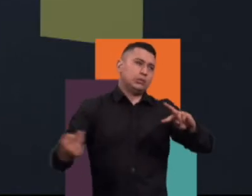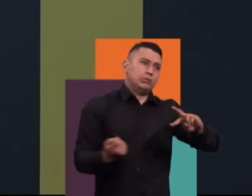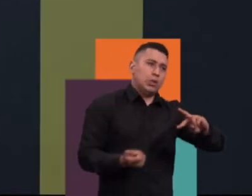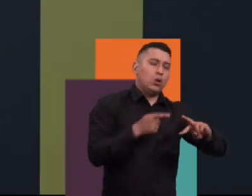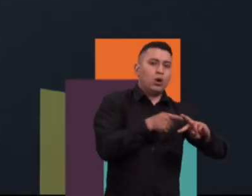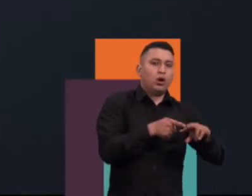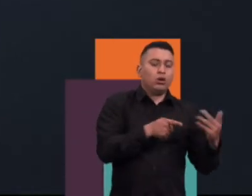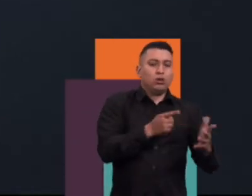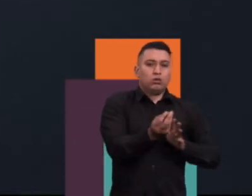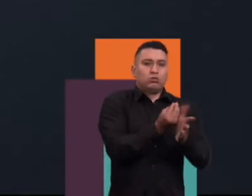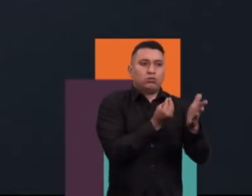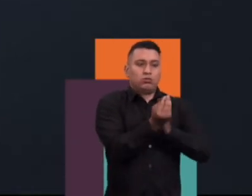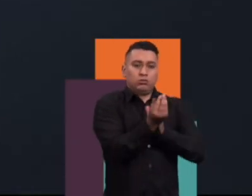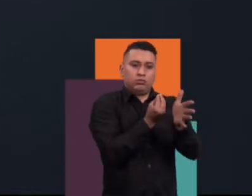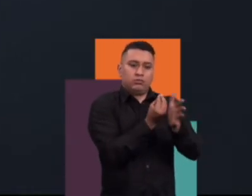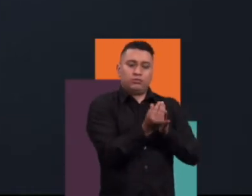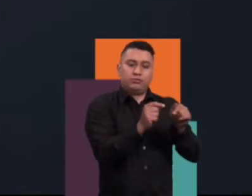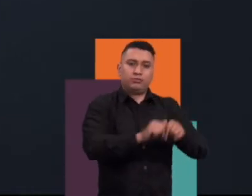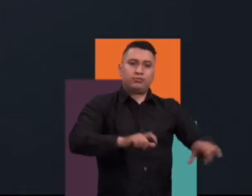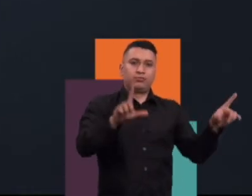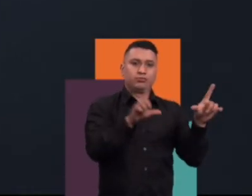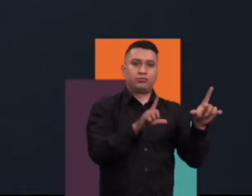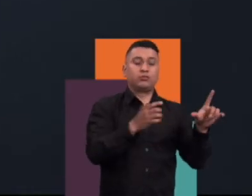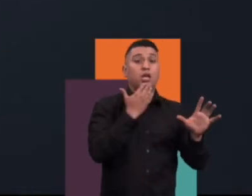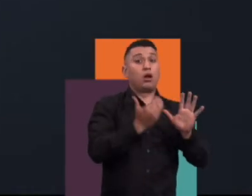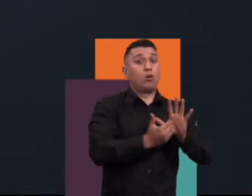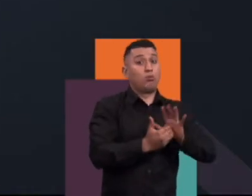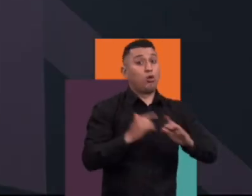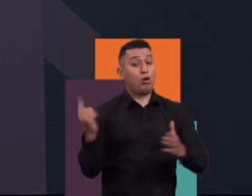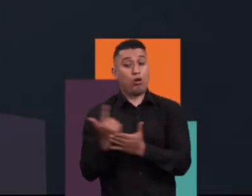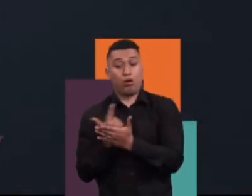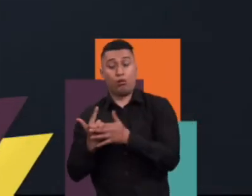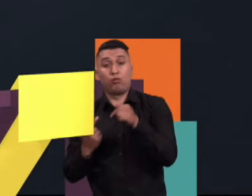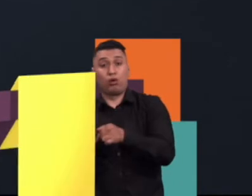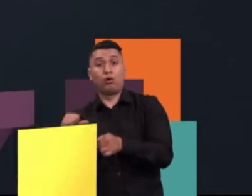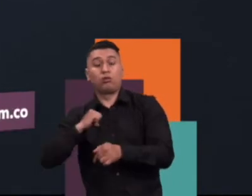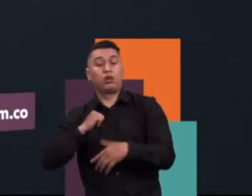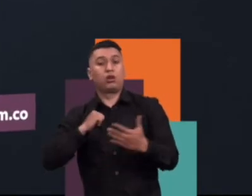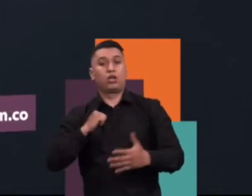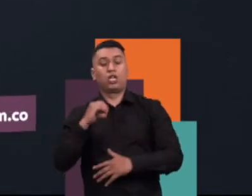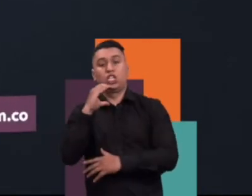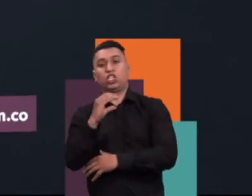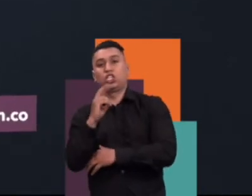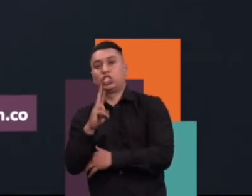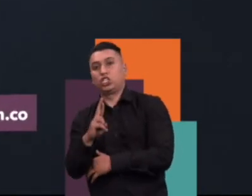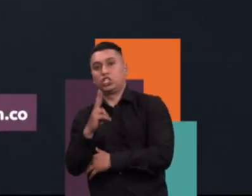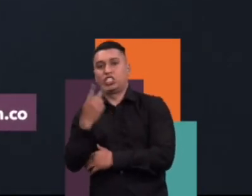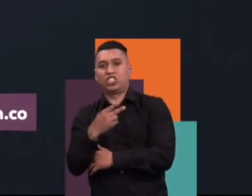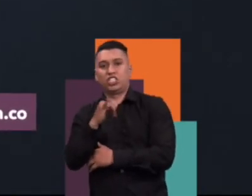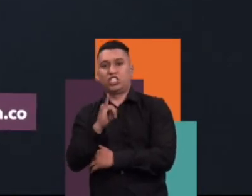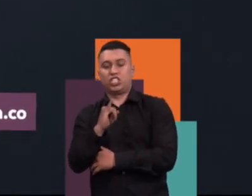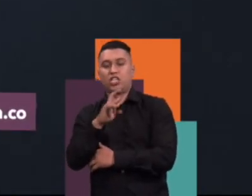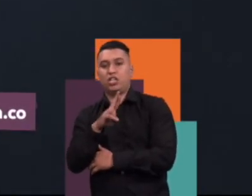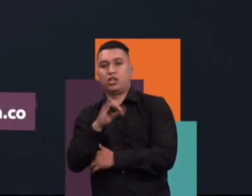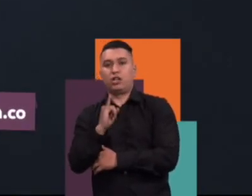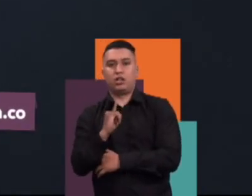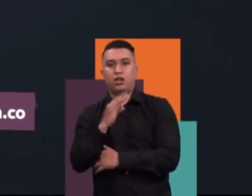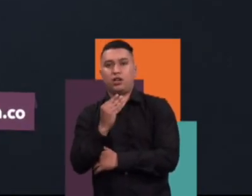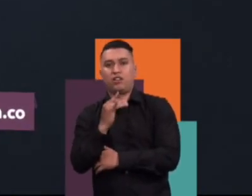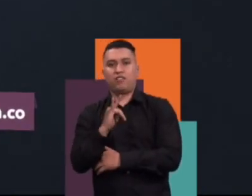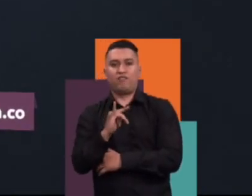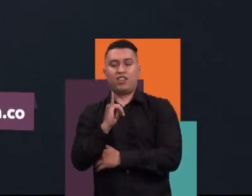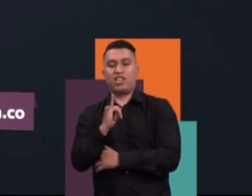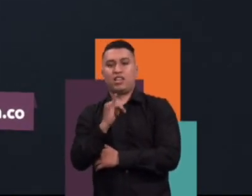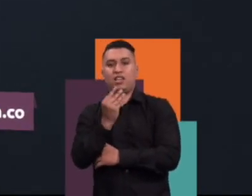constante, pero pequeña. Les mostraré el libro de Chibriquete, el río de Day-Dewis, muy asociado